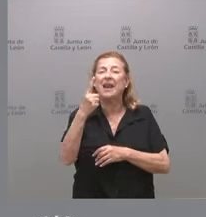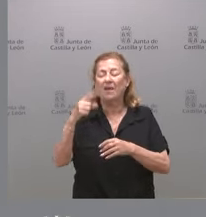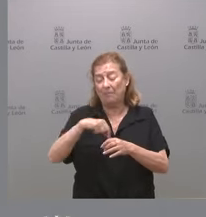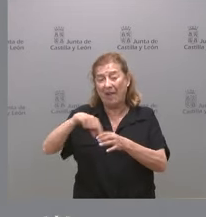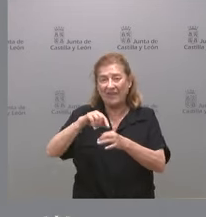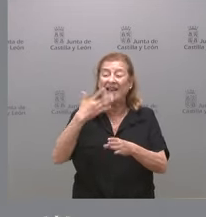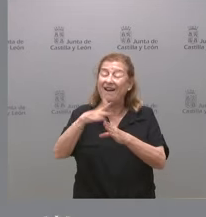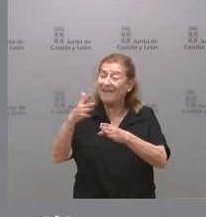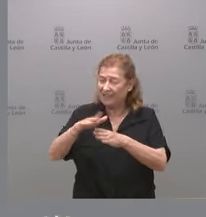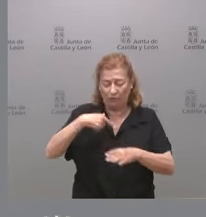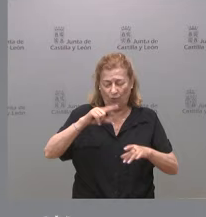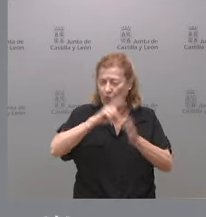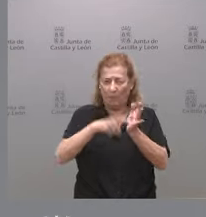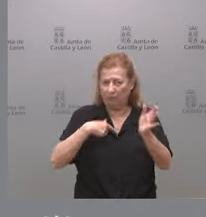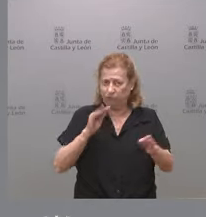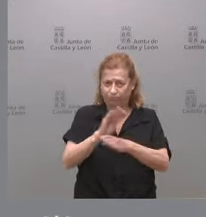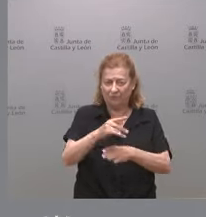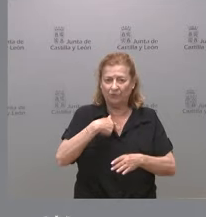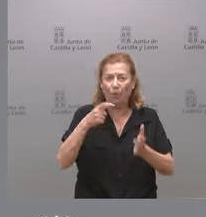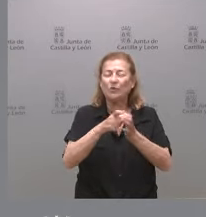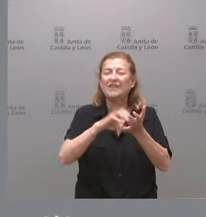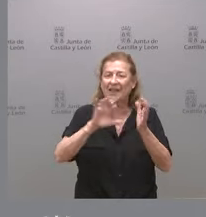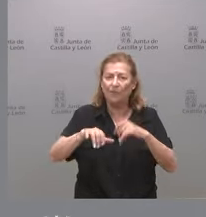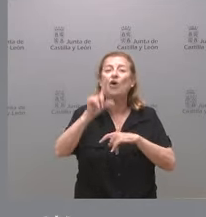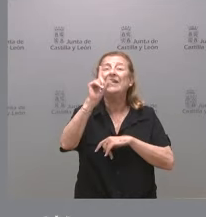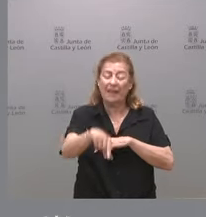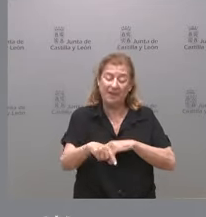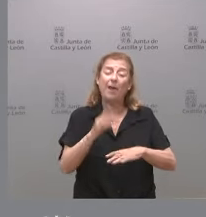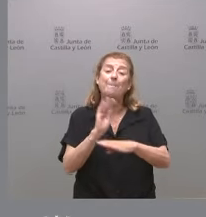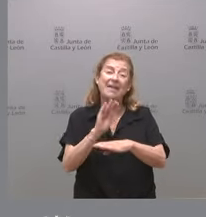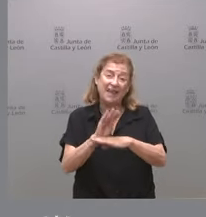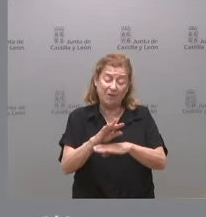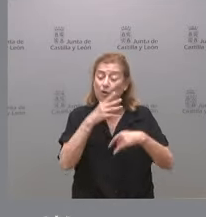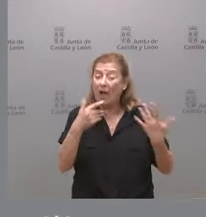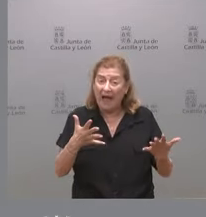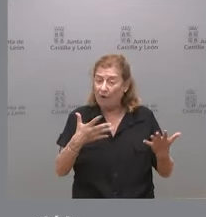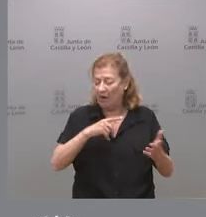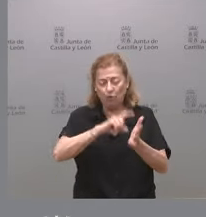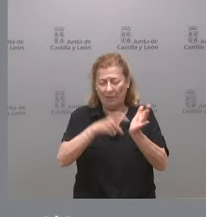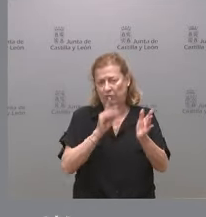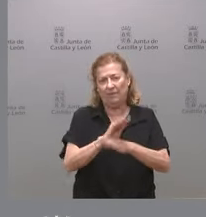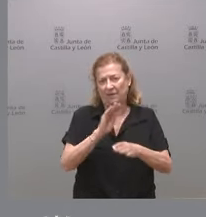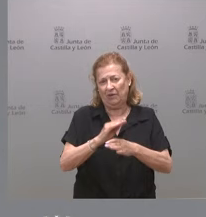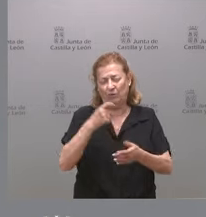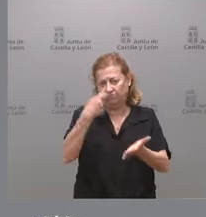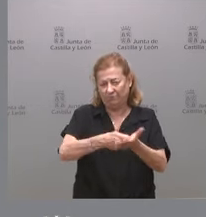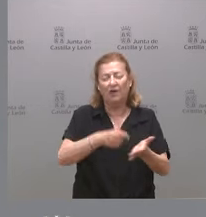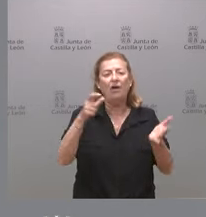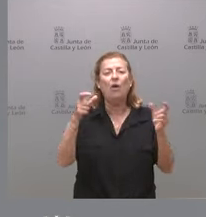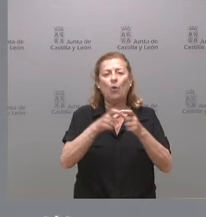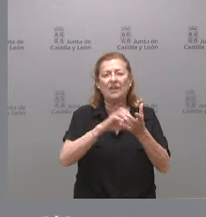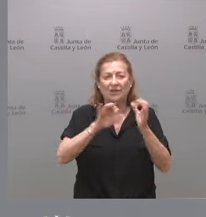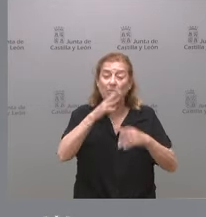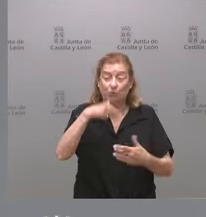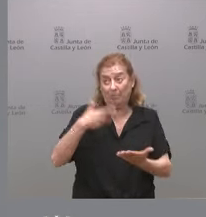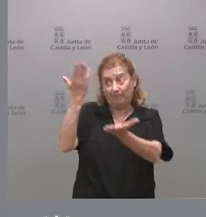financiados íntegramente por la Junta de Castilla y León. Pero también el mantenimiento a partir de ahora es financiado íntegramente por la Junta de Castilla y León. De ahí la demanda que le hemos hecho al Gobierno